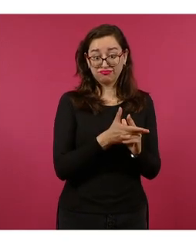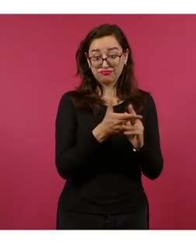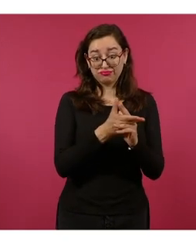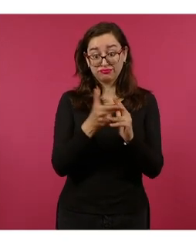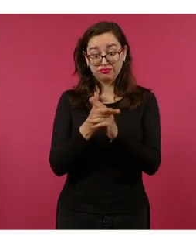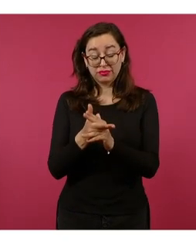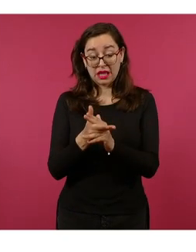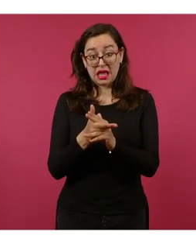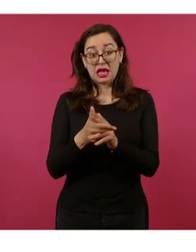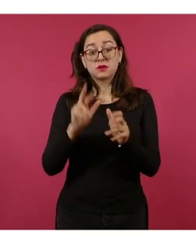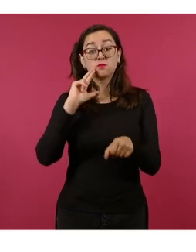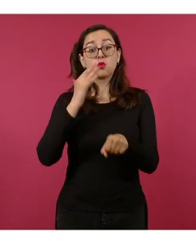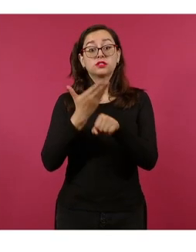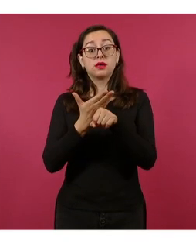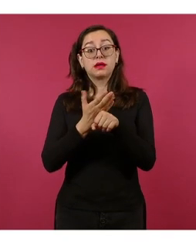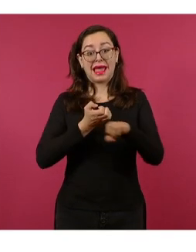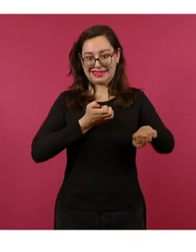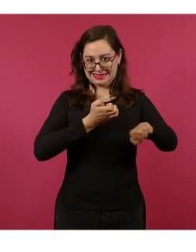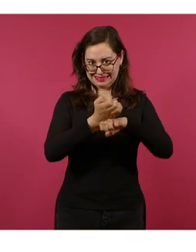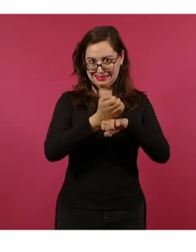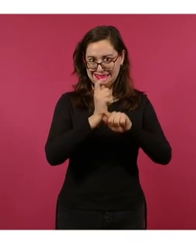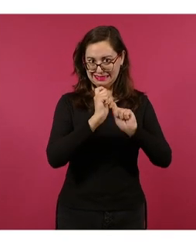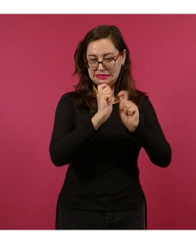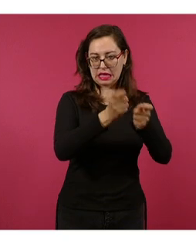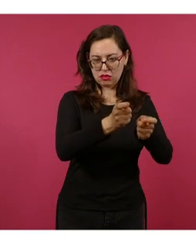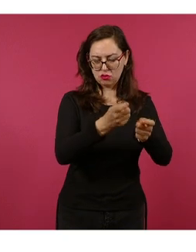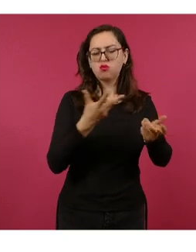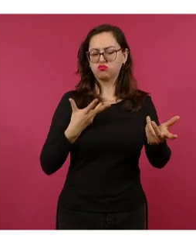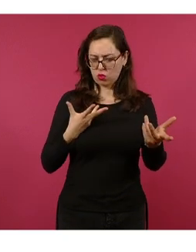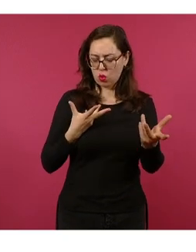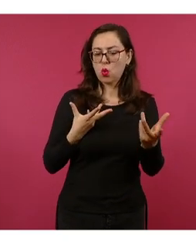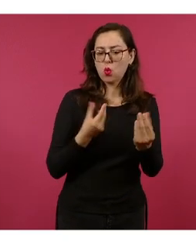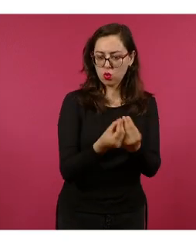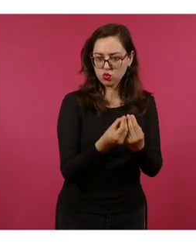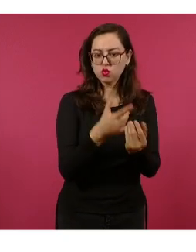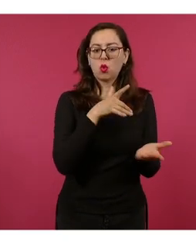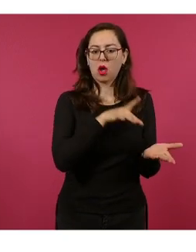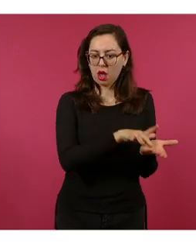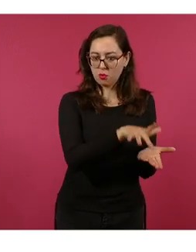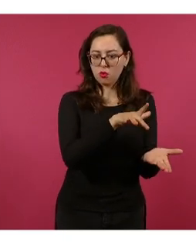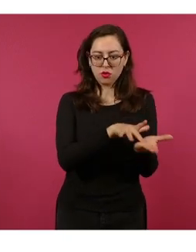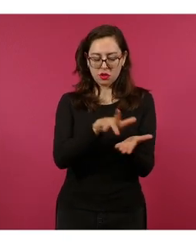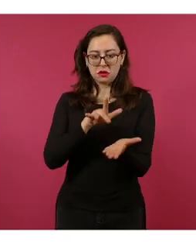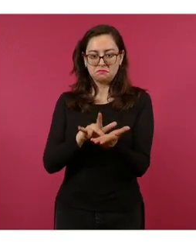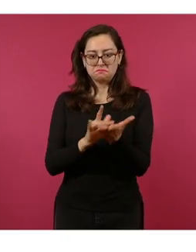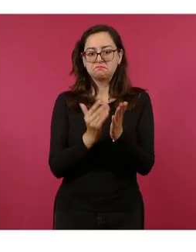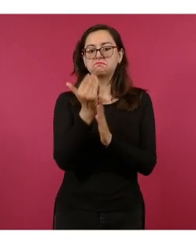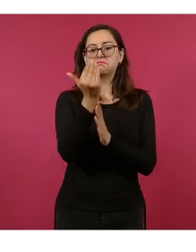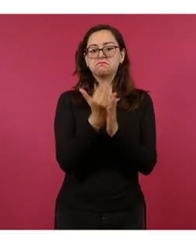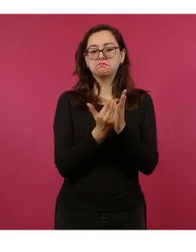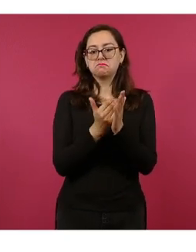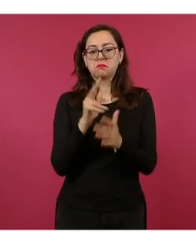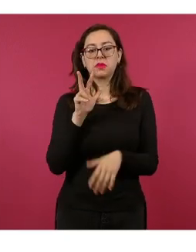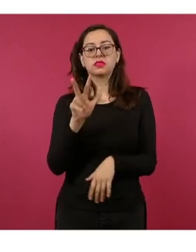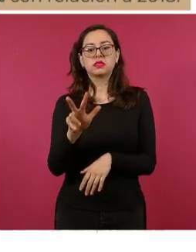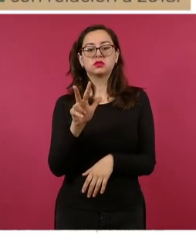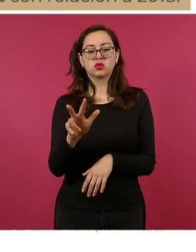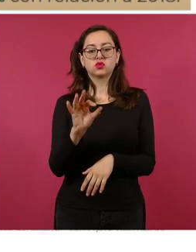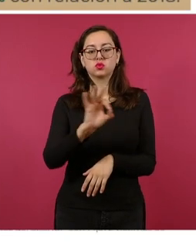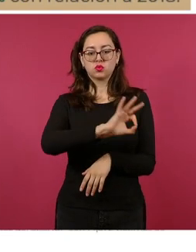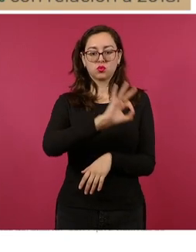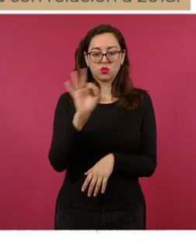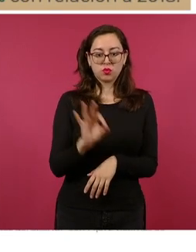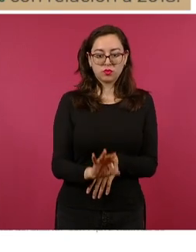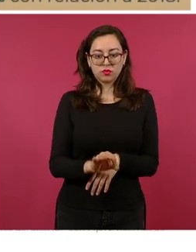los gobiernos estatales y municipales y se tiene una reducción de 18 por ciento. Adelante. Aquí está el